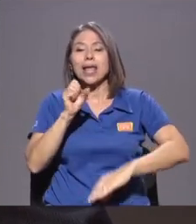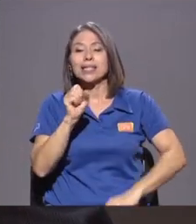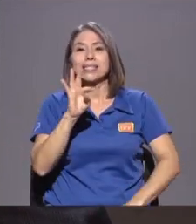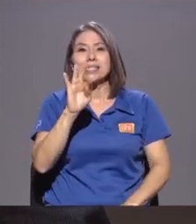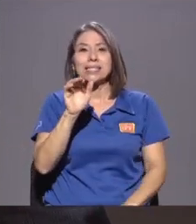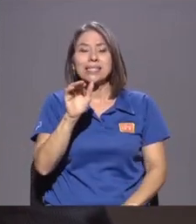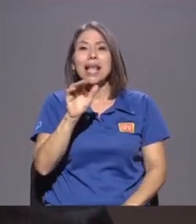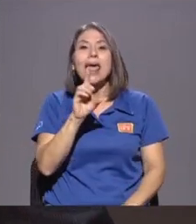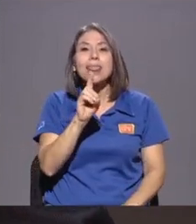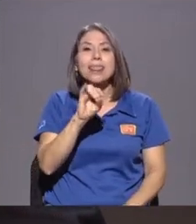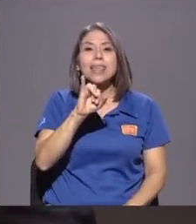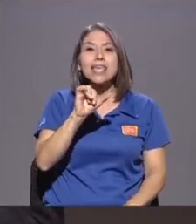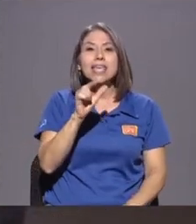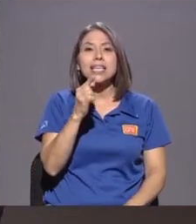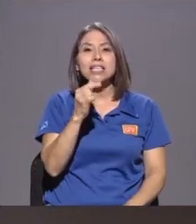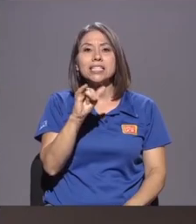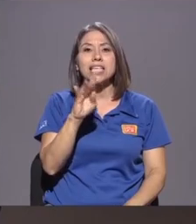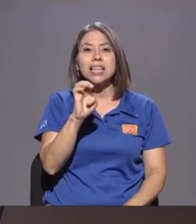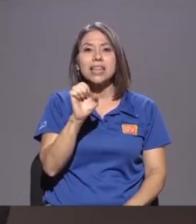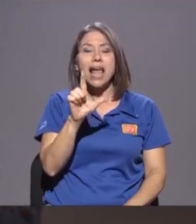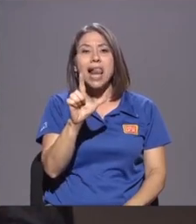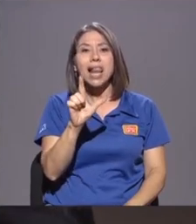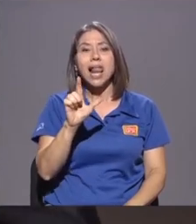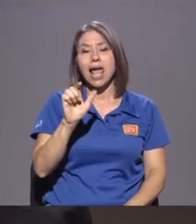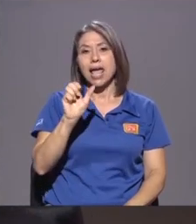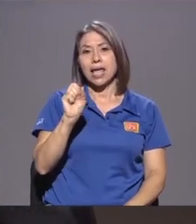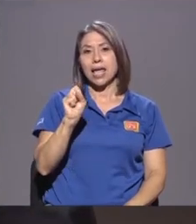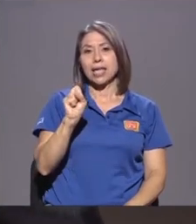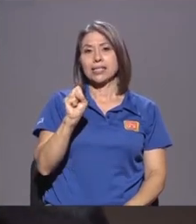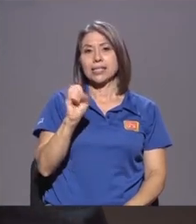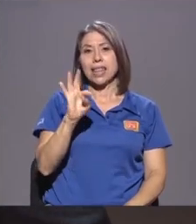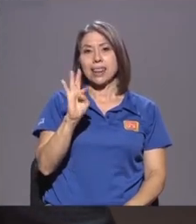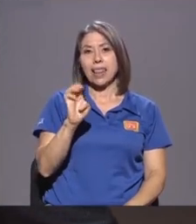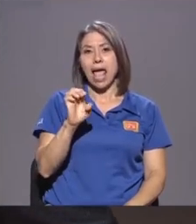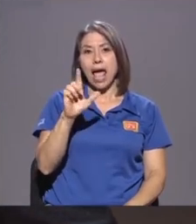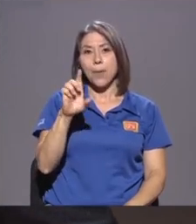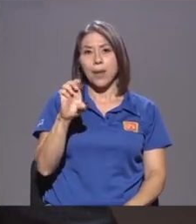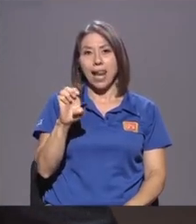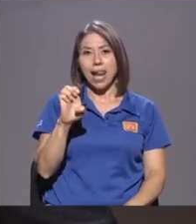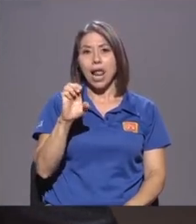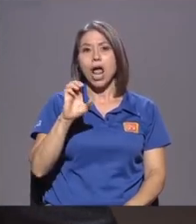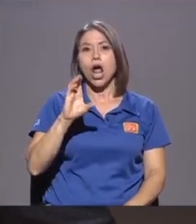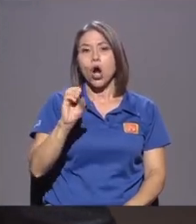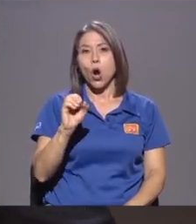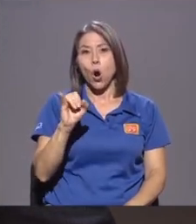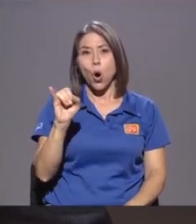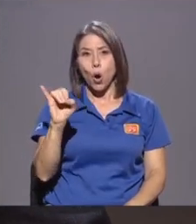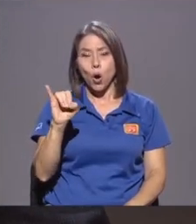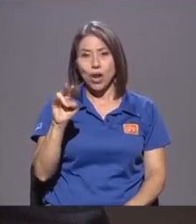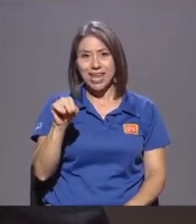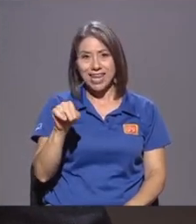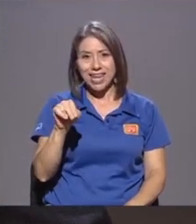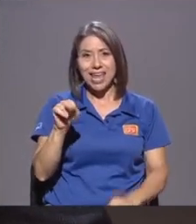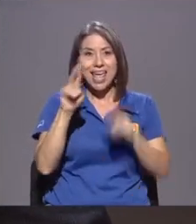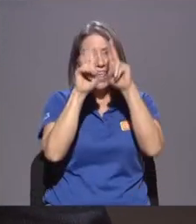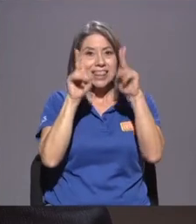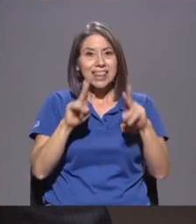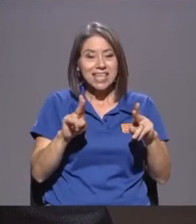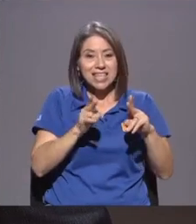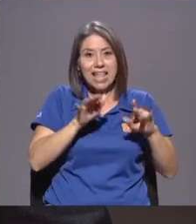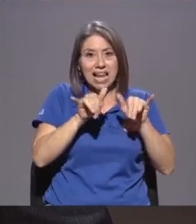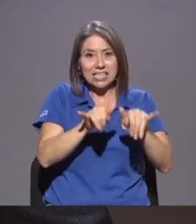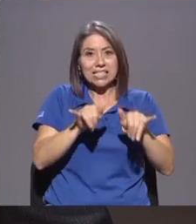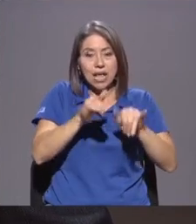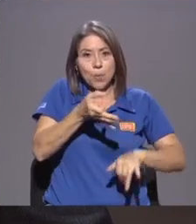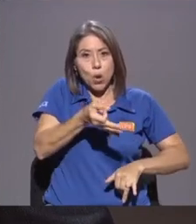stable coin ¿Por qué? Porque esta moneda, a diferencia de lo que son las criptomonedas Que habíamos conversado en una